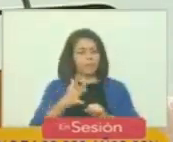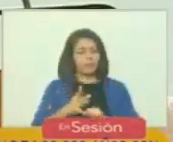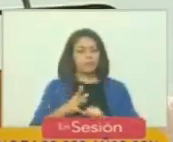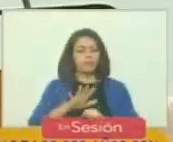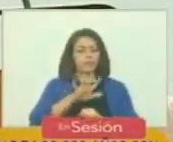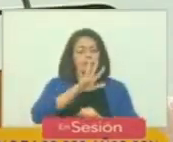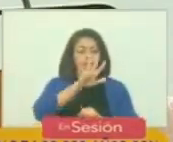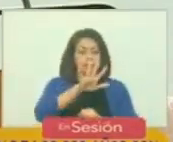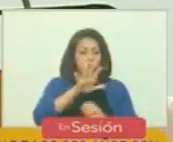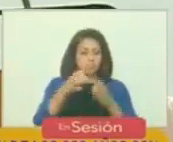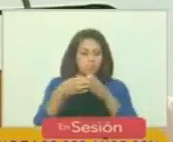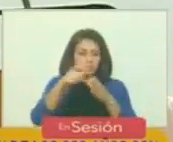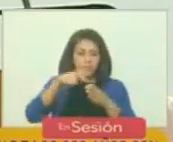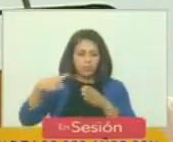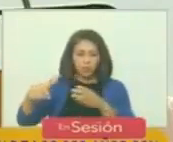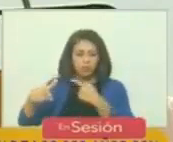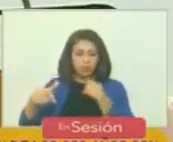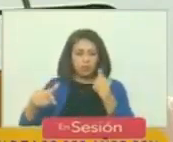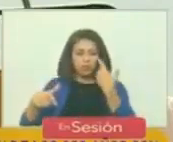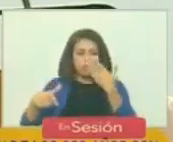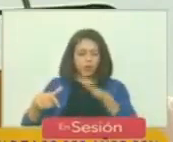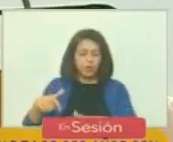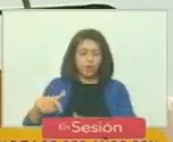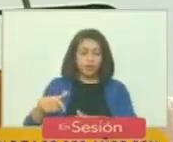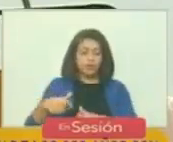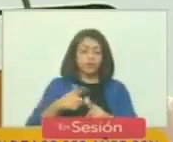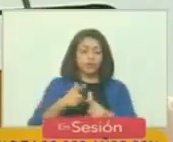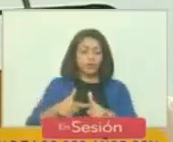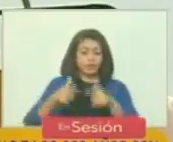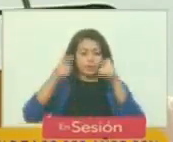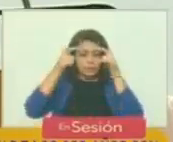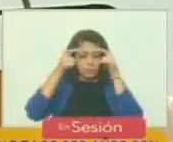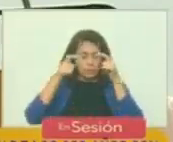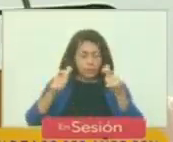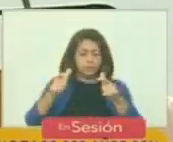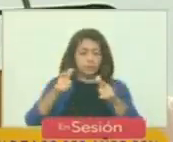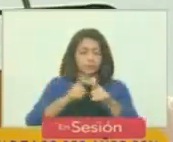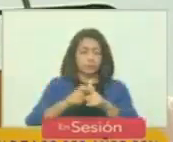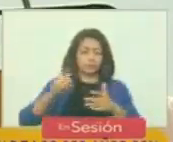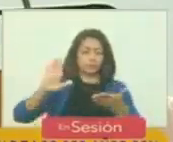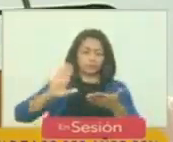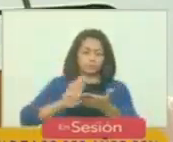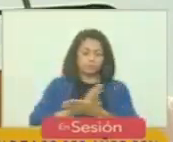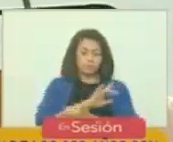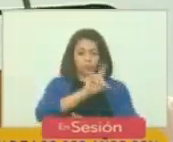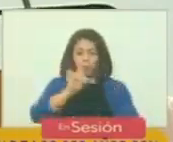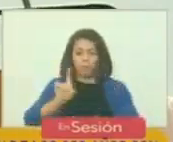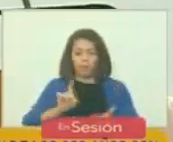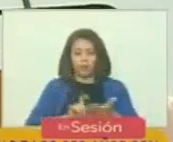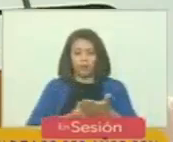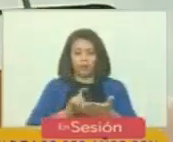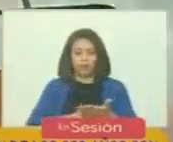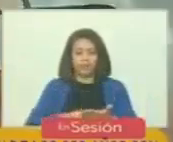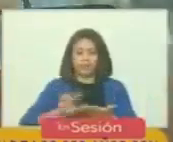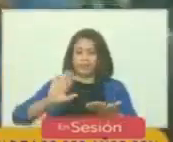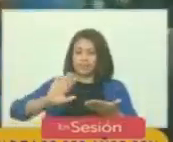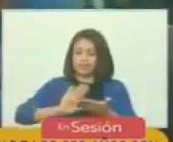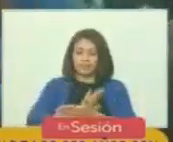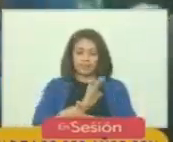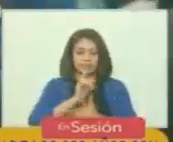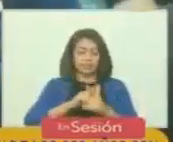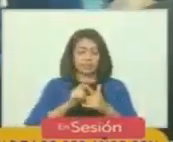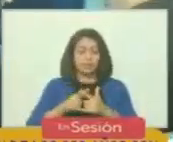quinto de nuestra población había muerto y los ganados habían sido casi completamente exterminados